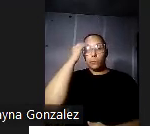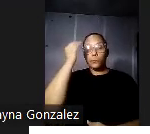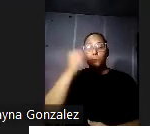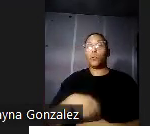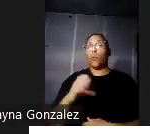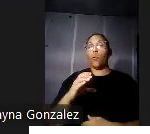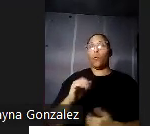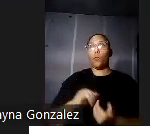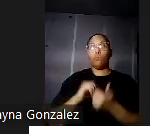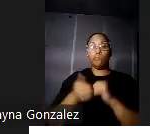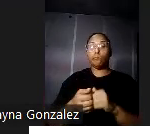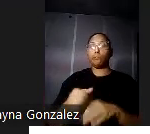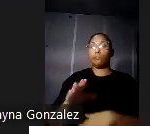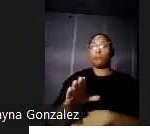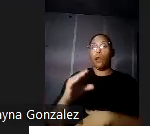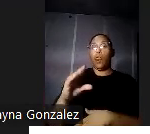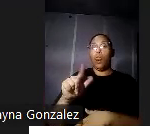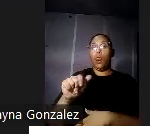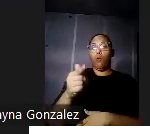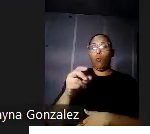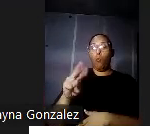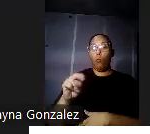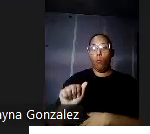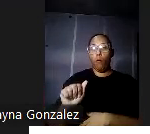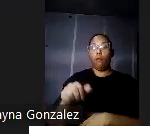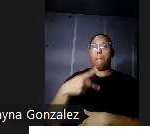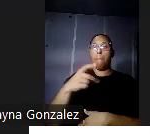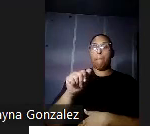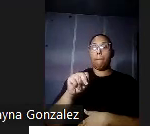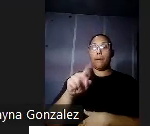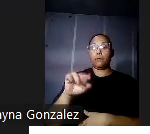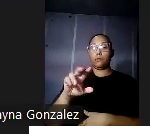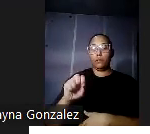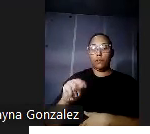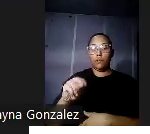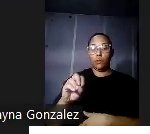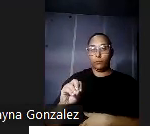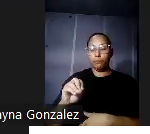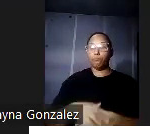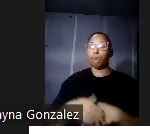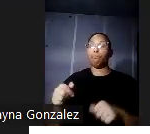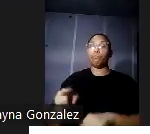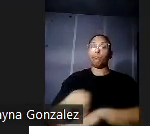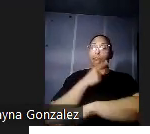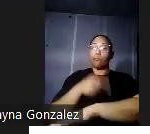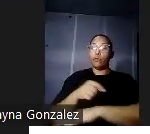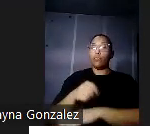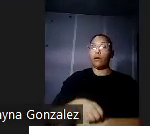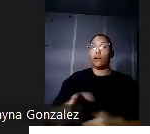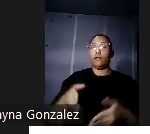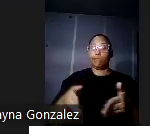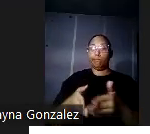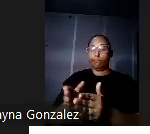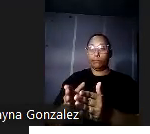urbanístico de Cangrejo en el siglo XIX se concentró principalmente a lo largo de la cajetera central, hoy Avenida